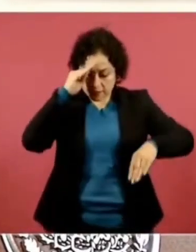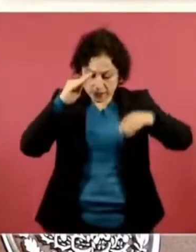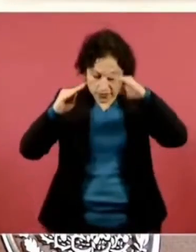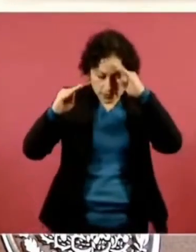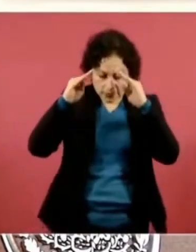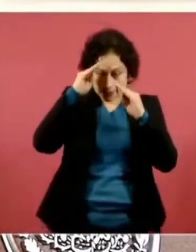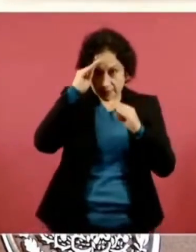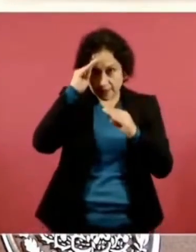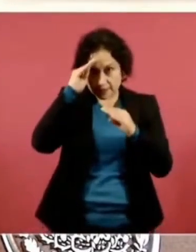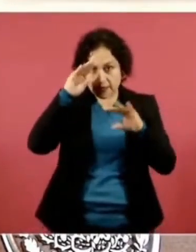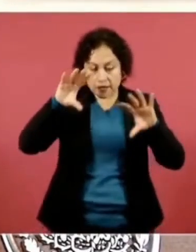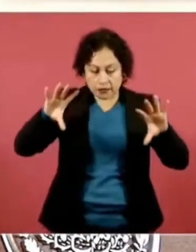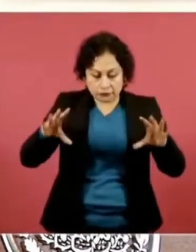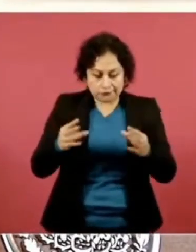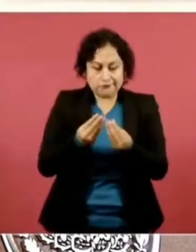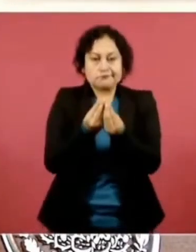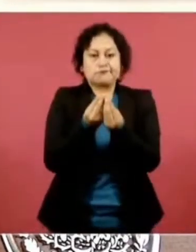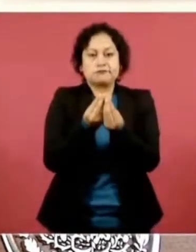personas